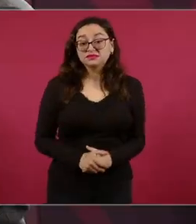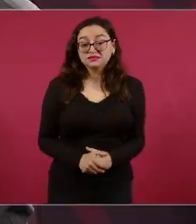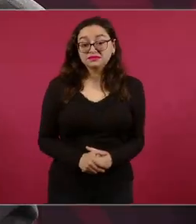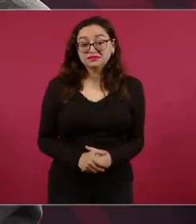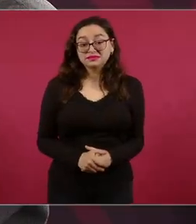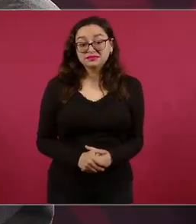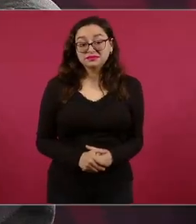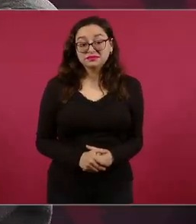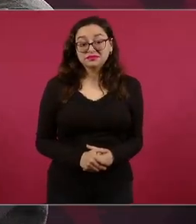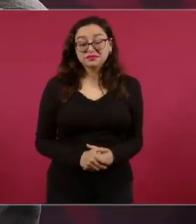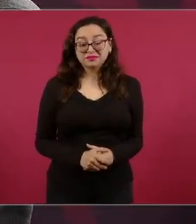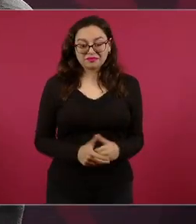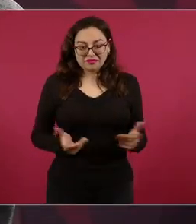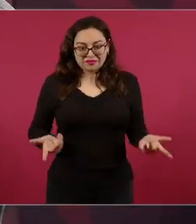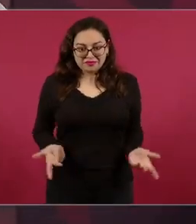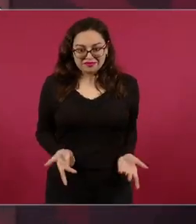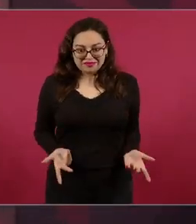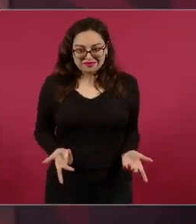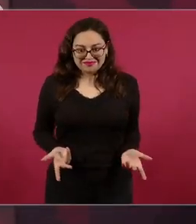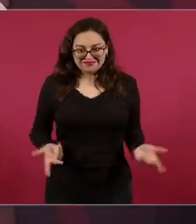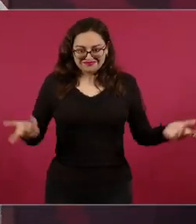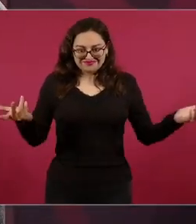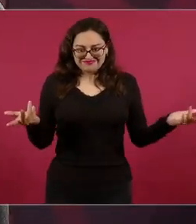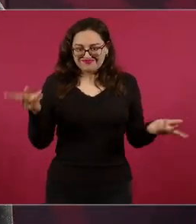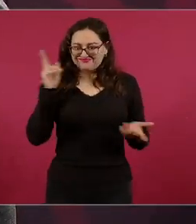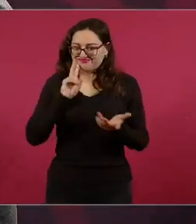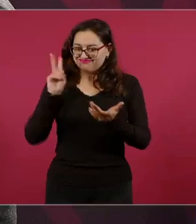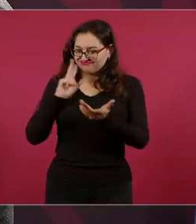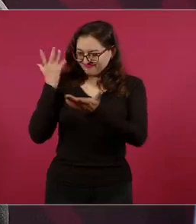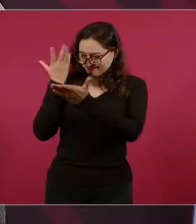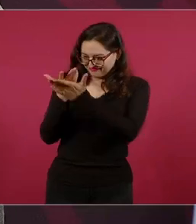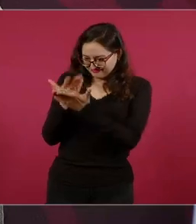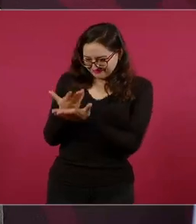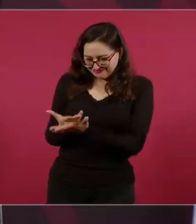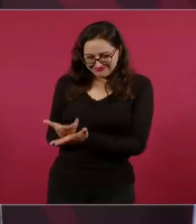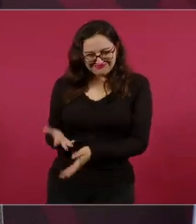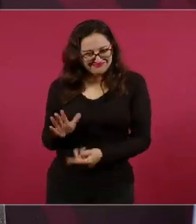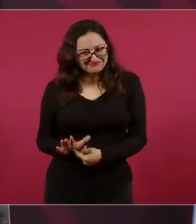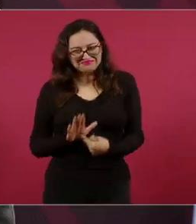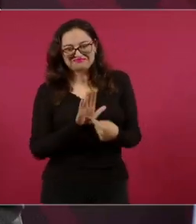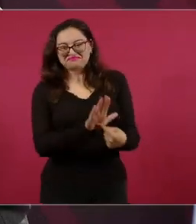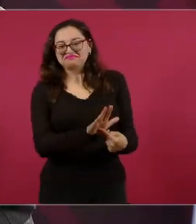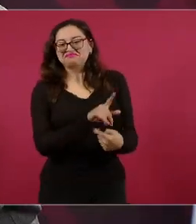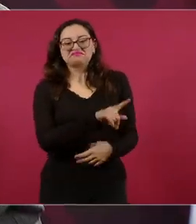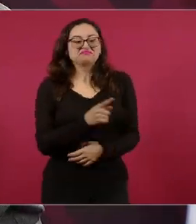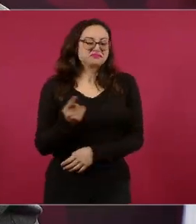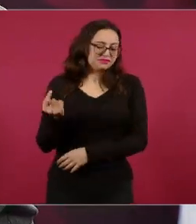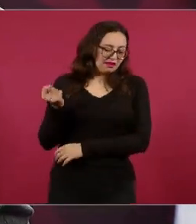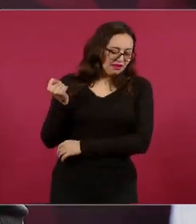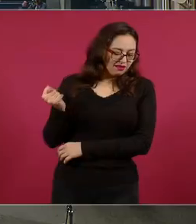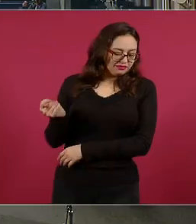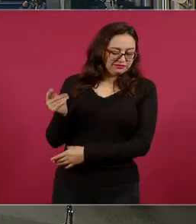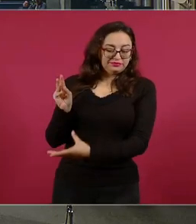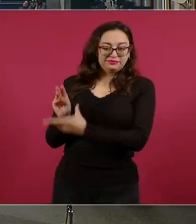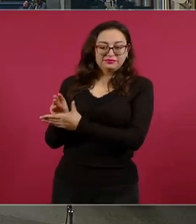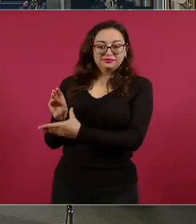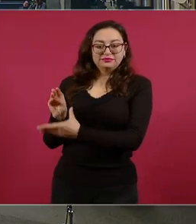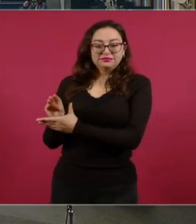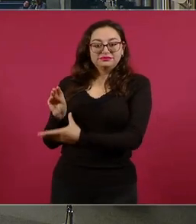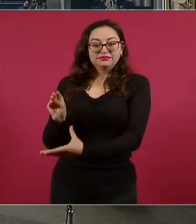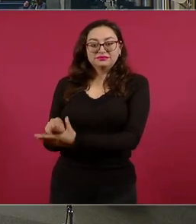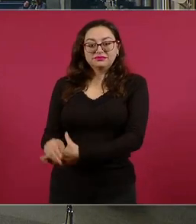Luego que tuvimos encima una guerra sucia, trajeron a